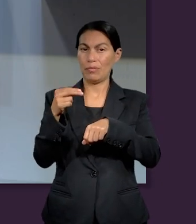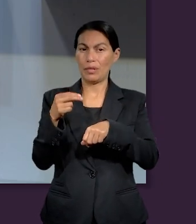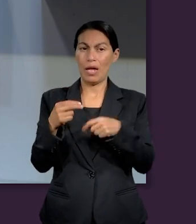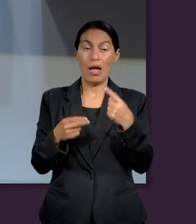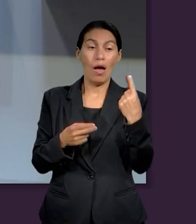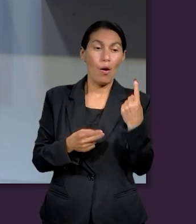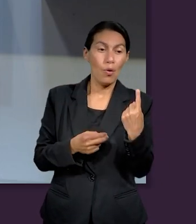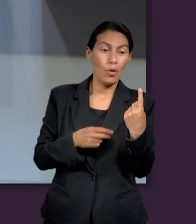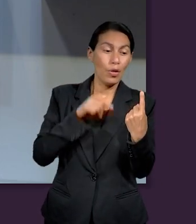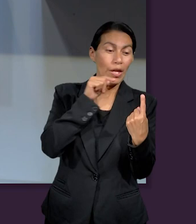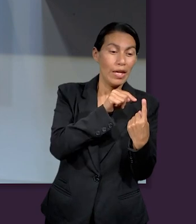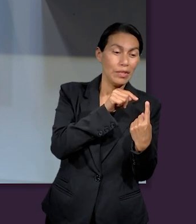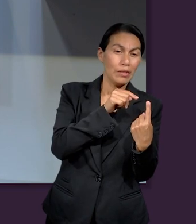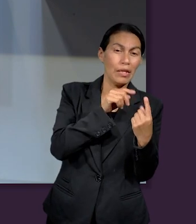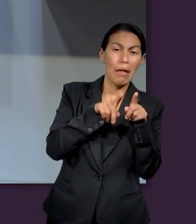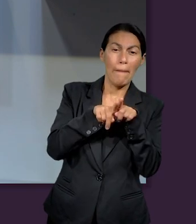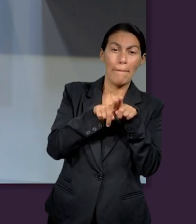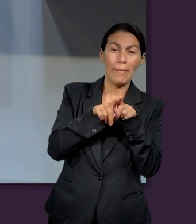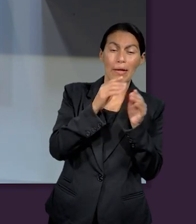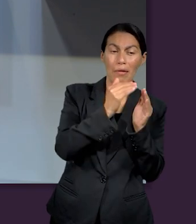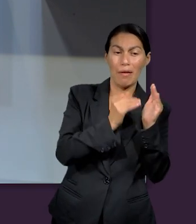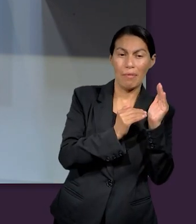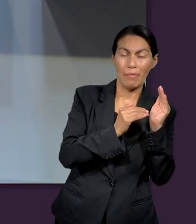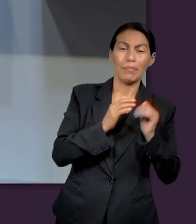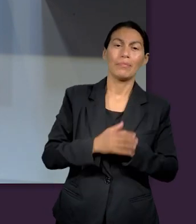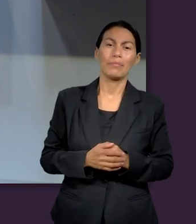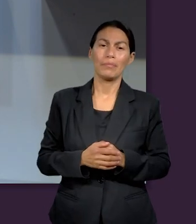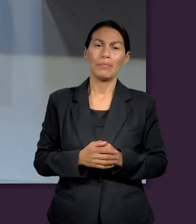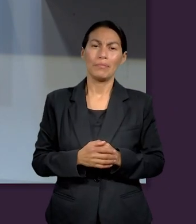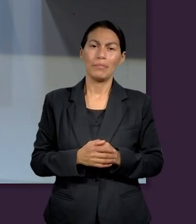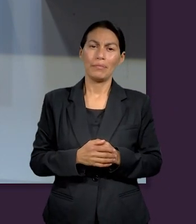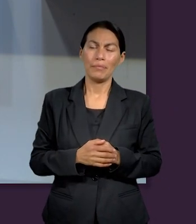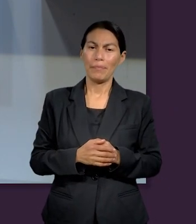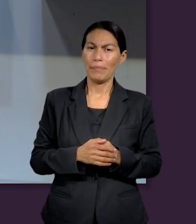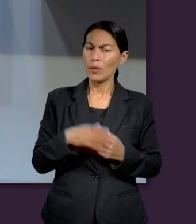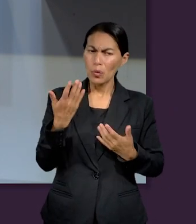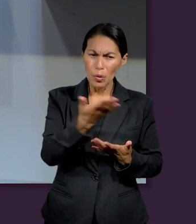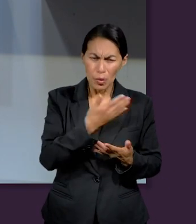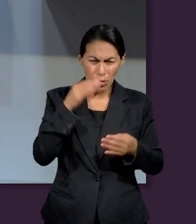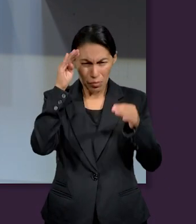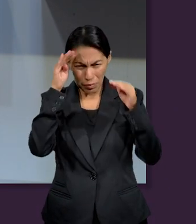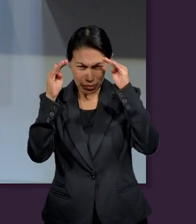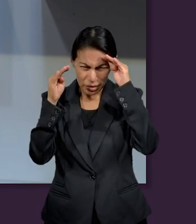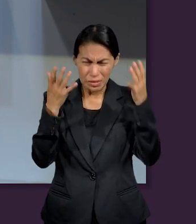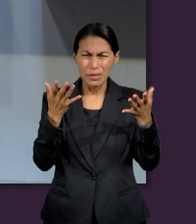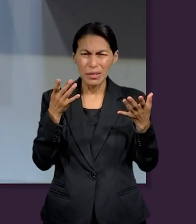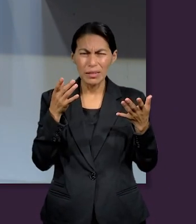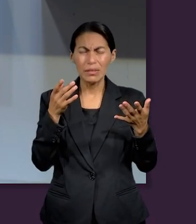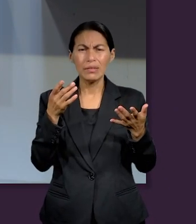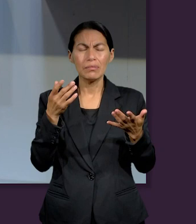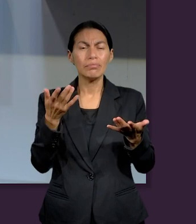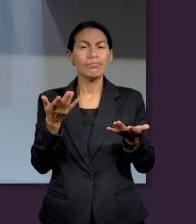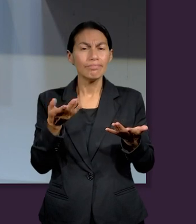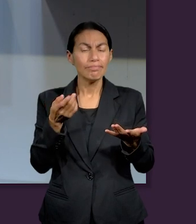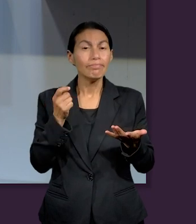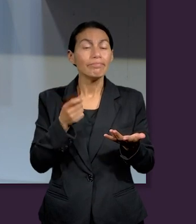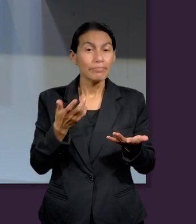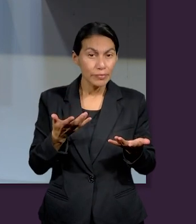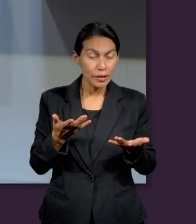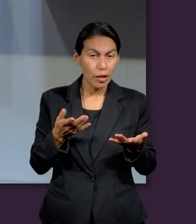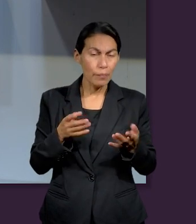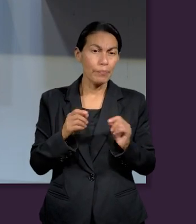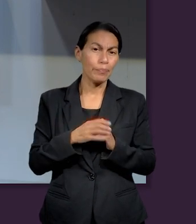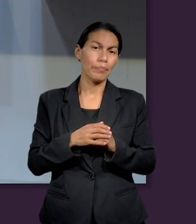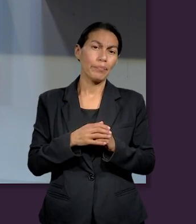que se llama A uno de estos mis hermanos pequeños. Así que estamos aquí para reflexionar en esta experiencia.